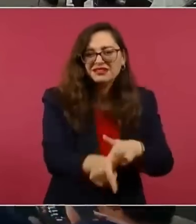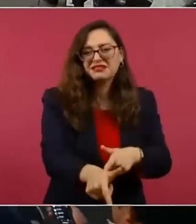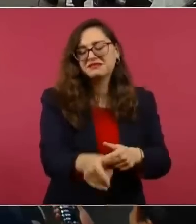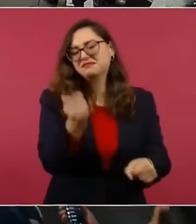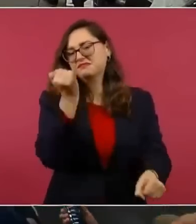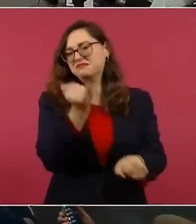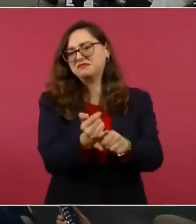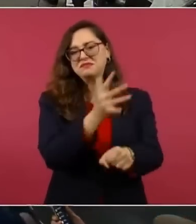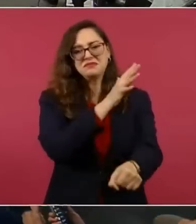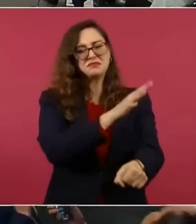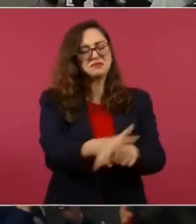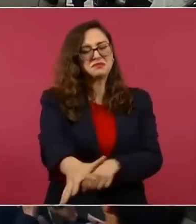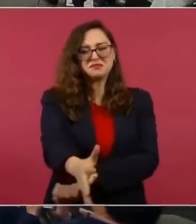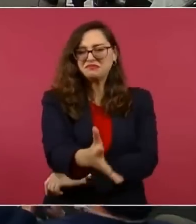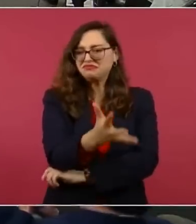Gracias, presidente. En el último tema... Gracias.